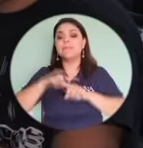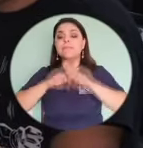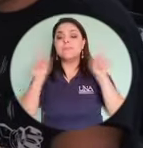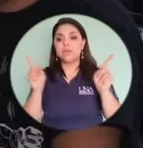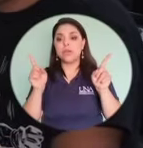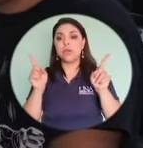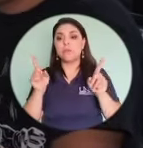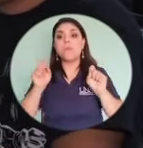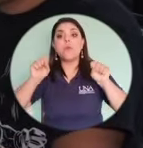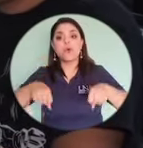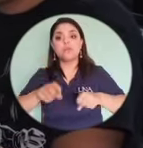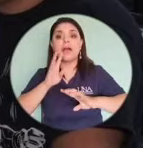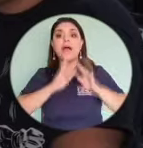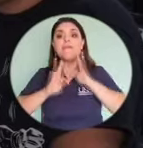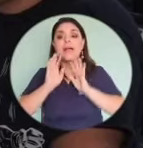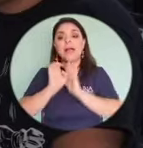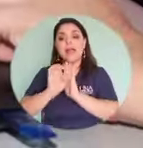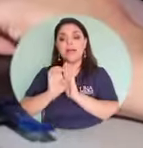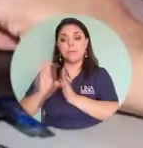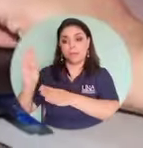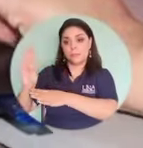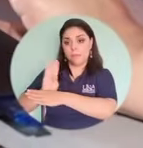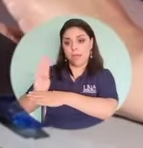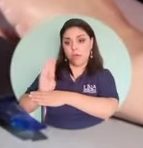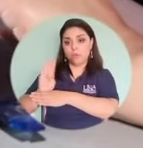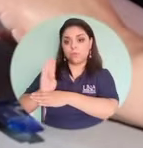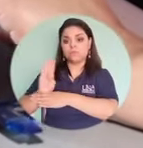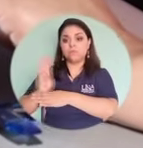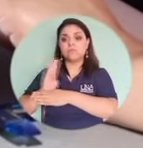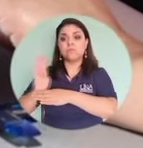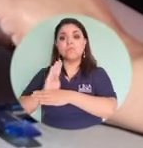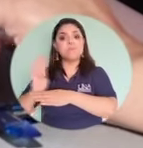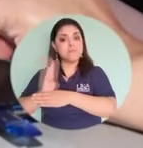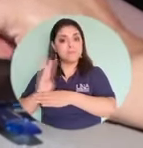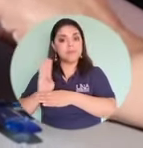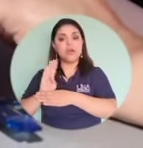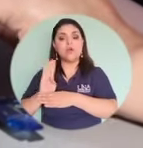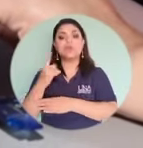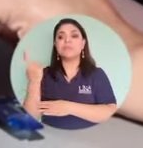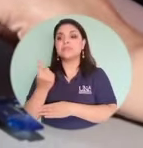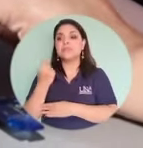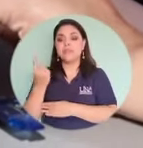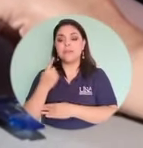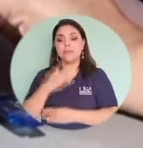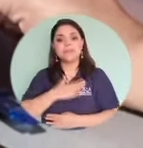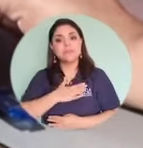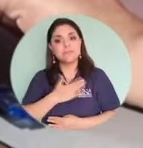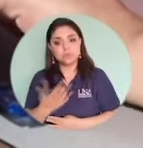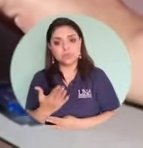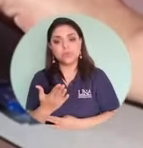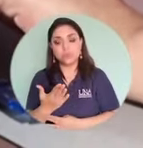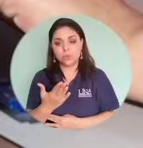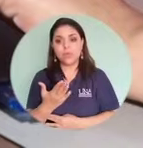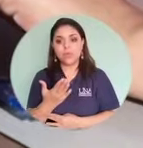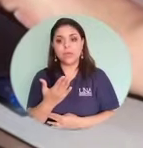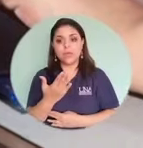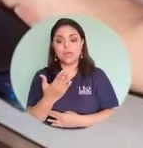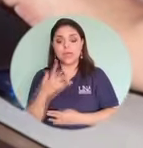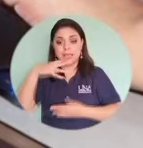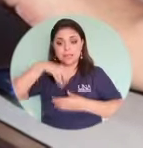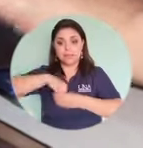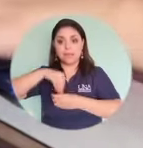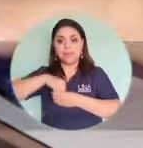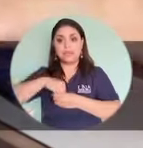de la industria bancaria, donde la industria bancaria pone a disposición internamente las mejores